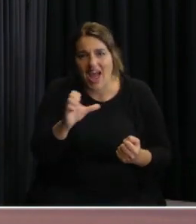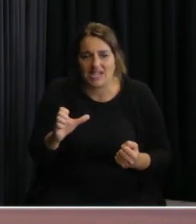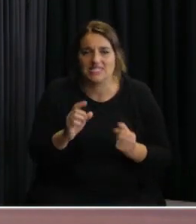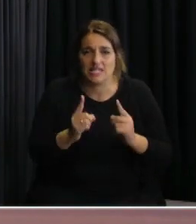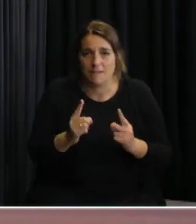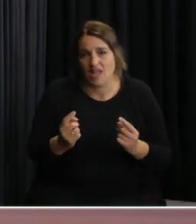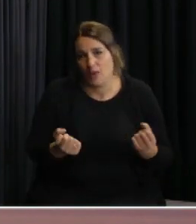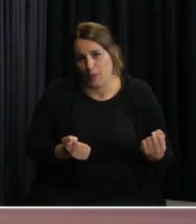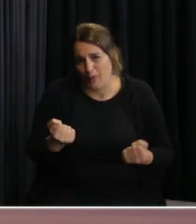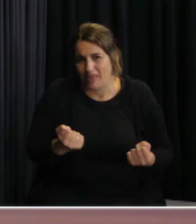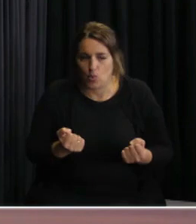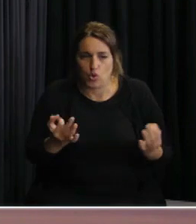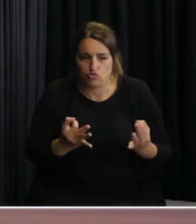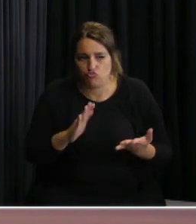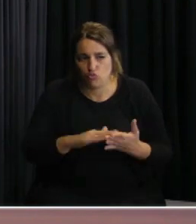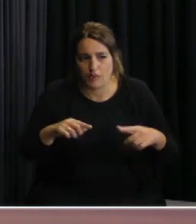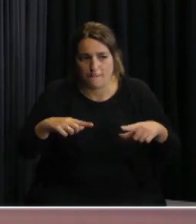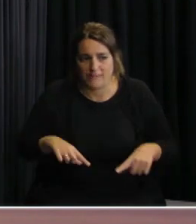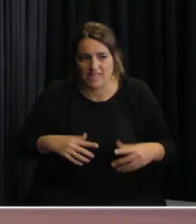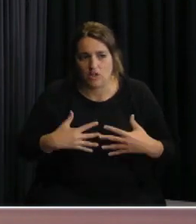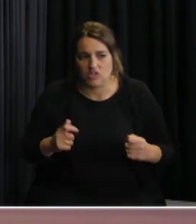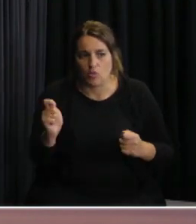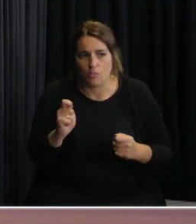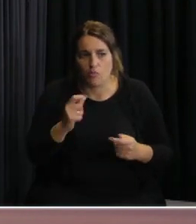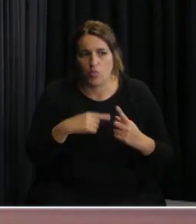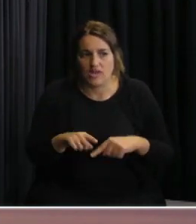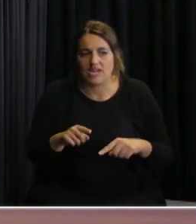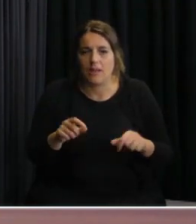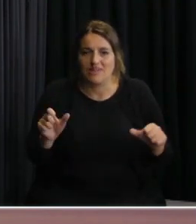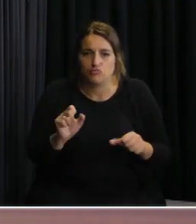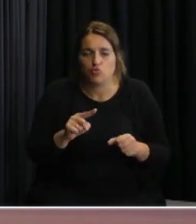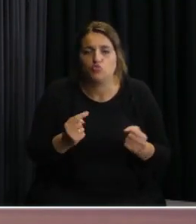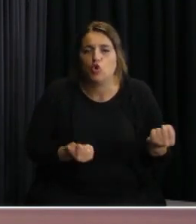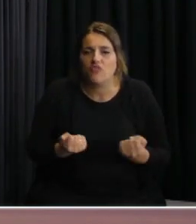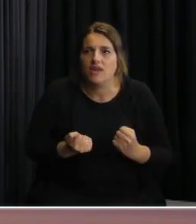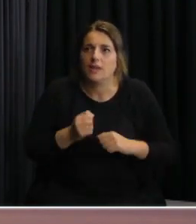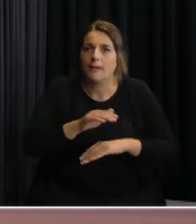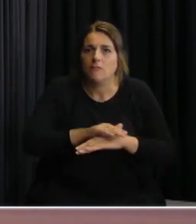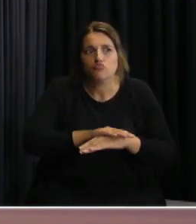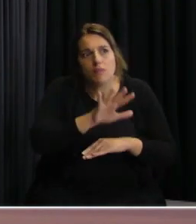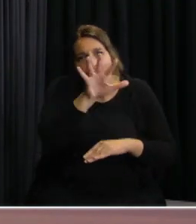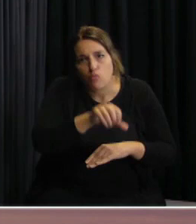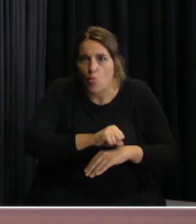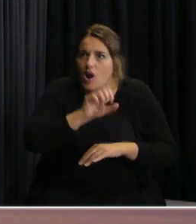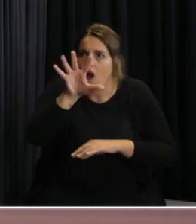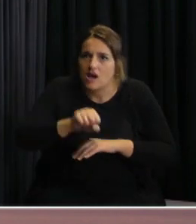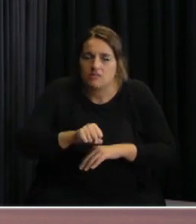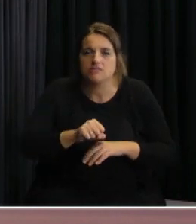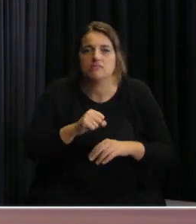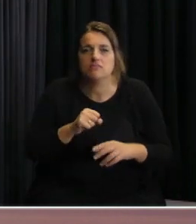vehículos oficiales del Ministerio de Salud Pública van a salir con sus choferes correspondientes a rescatar a todos aquellos